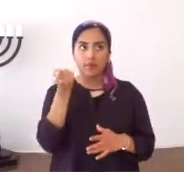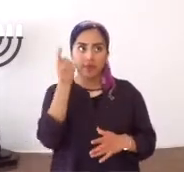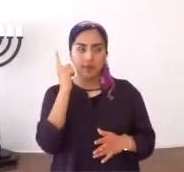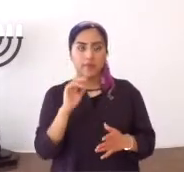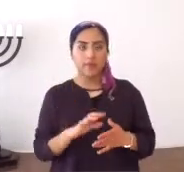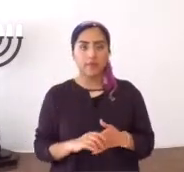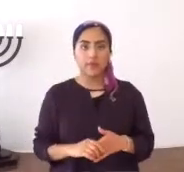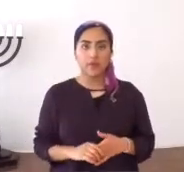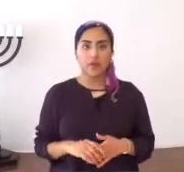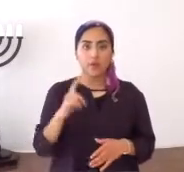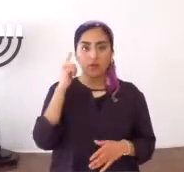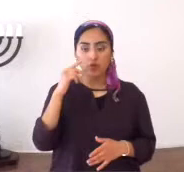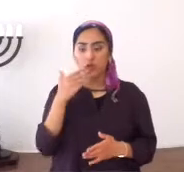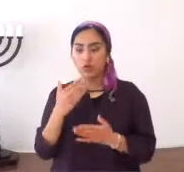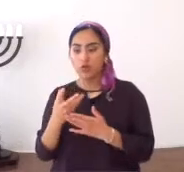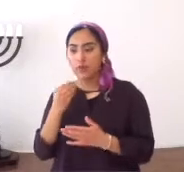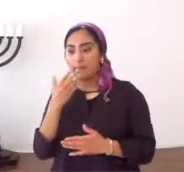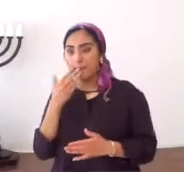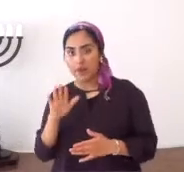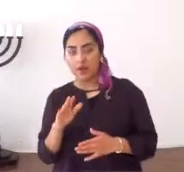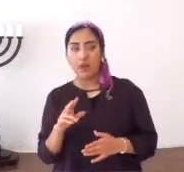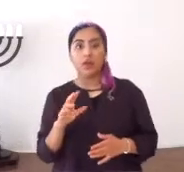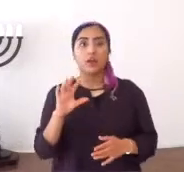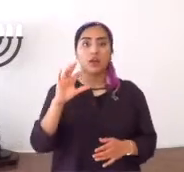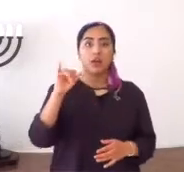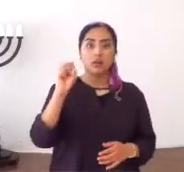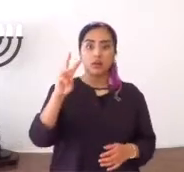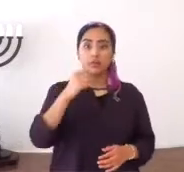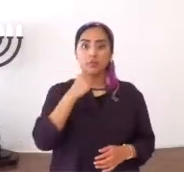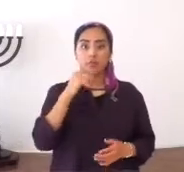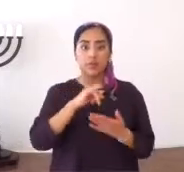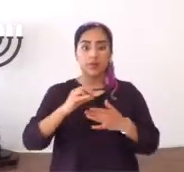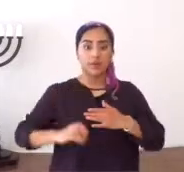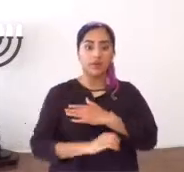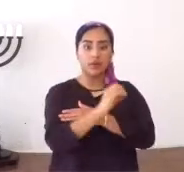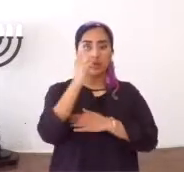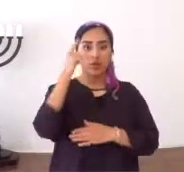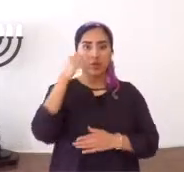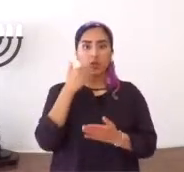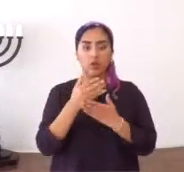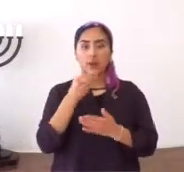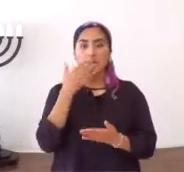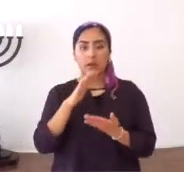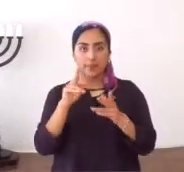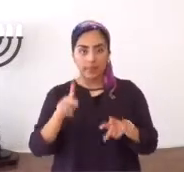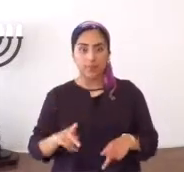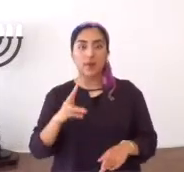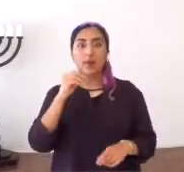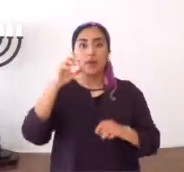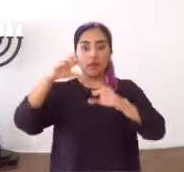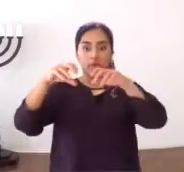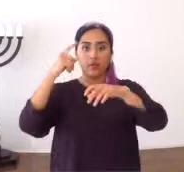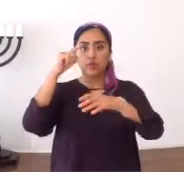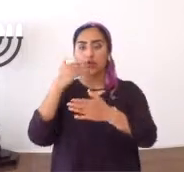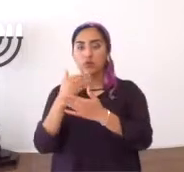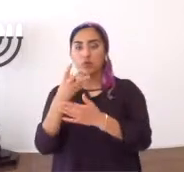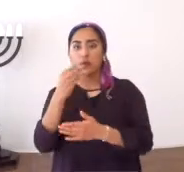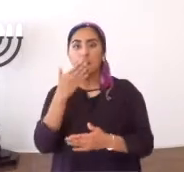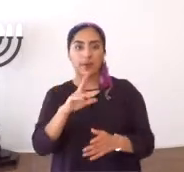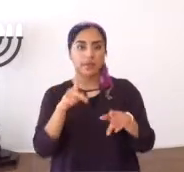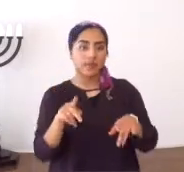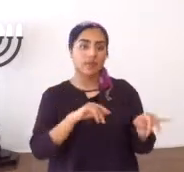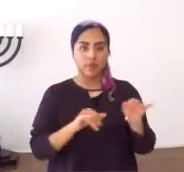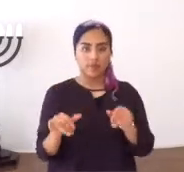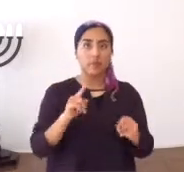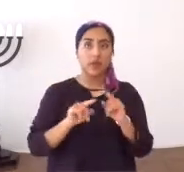correcta, pero para que se entienda, para buenos y malos, Yahshua Hamashia, dice que el, que el sol, sale para buenos y malos, y la